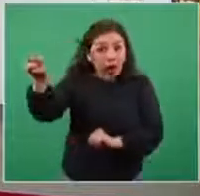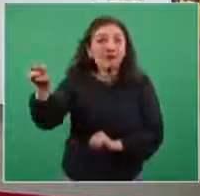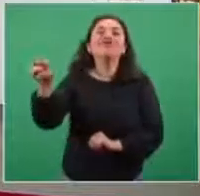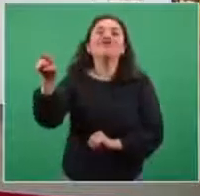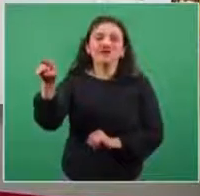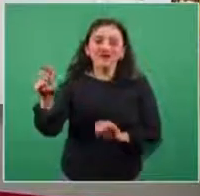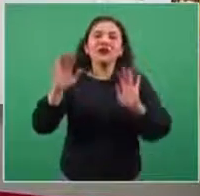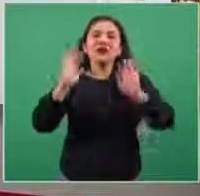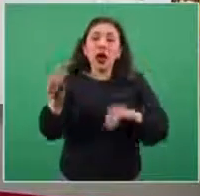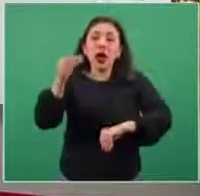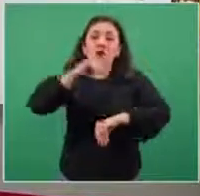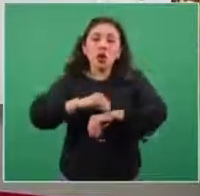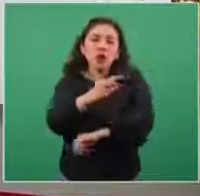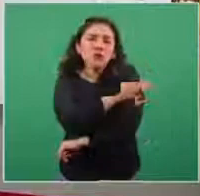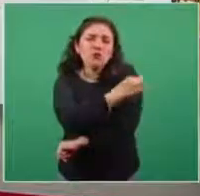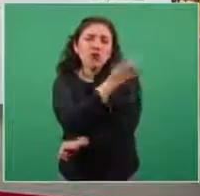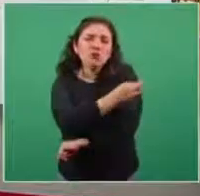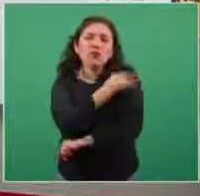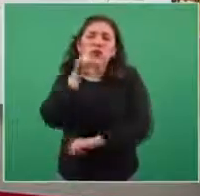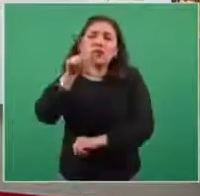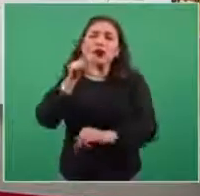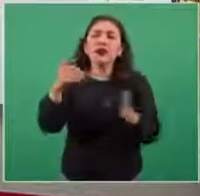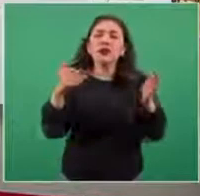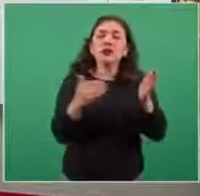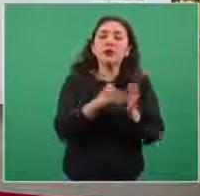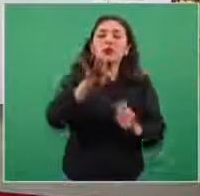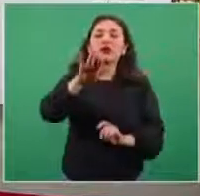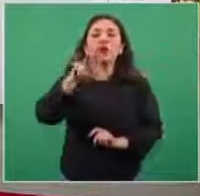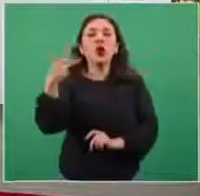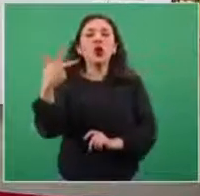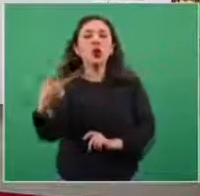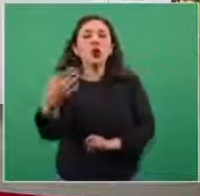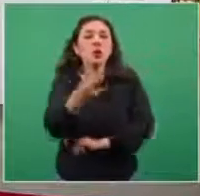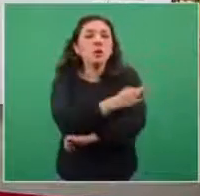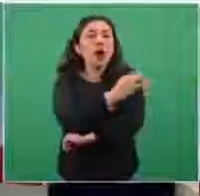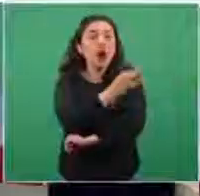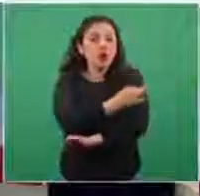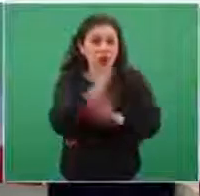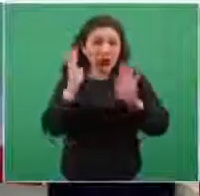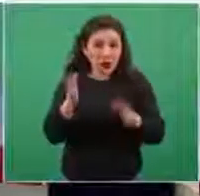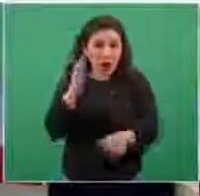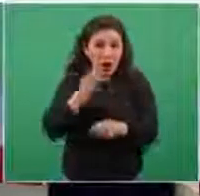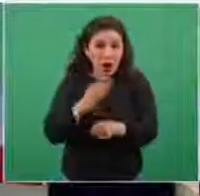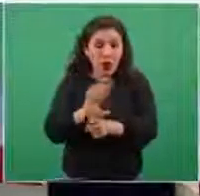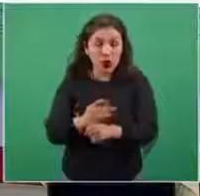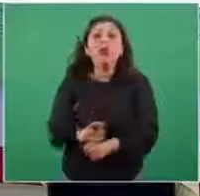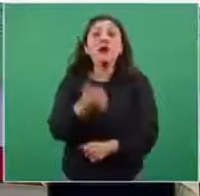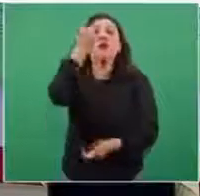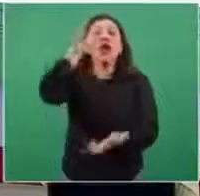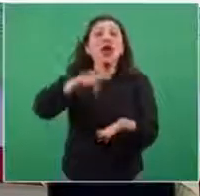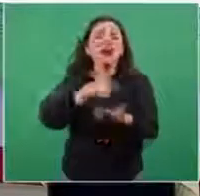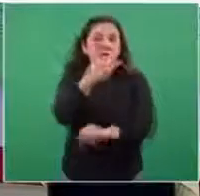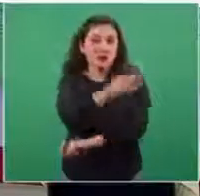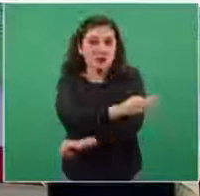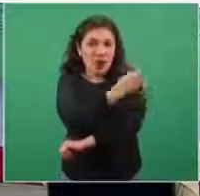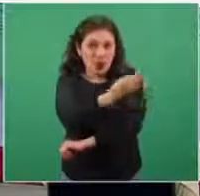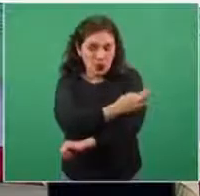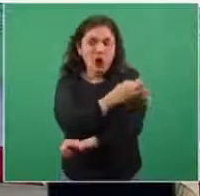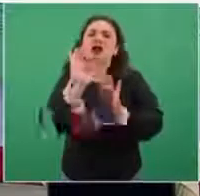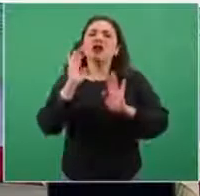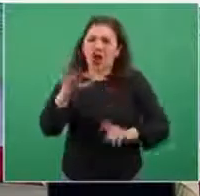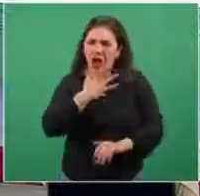se han puesto hasta el momento 17 mil 58 dosis, todas hasta el momento primera dosis y desde luego está